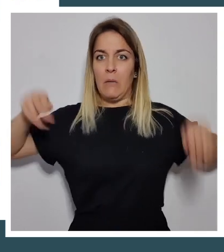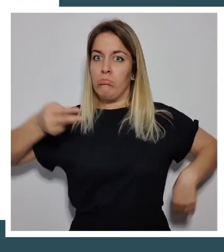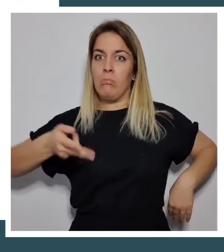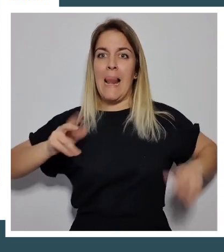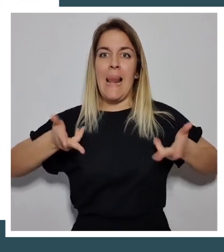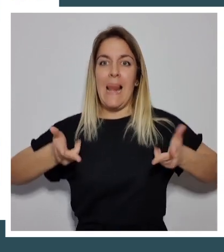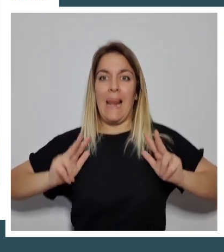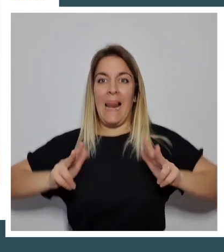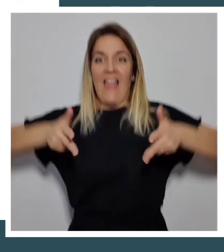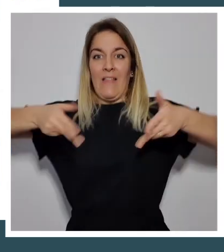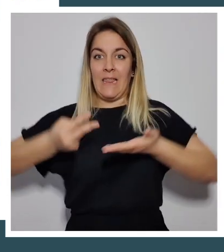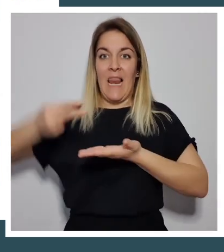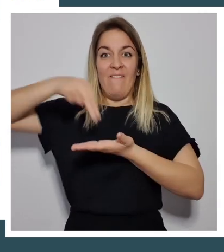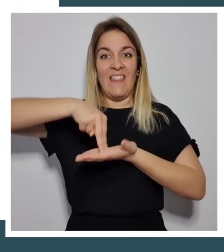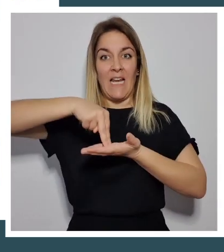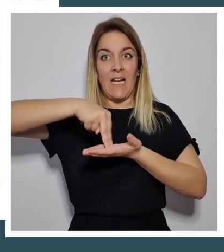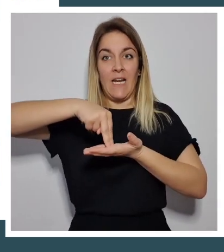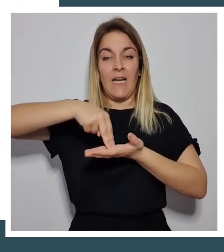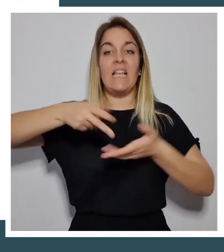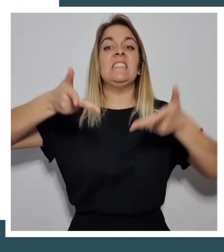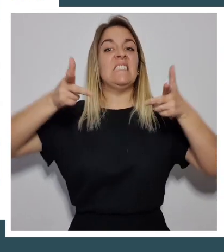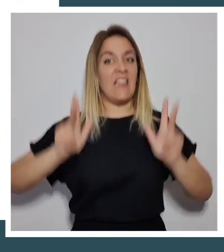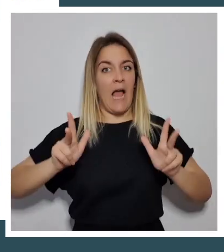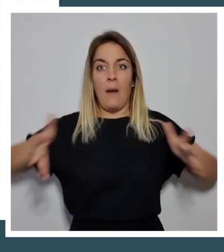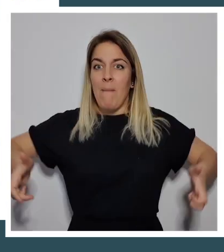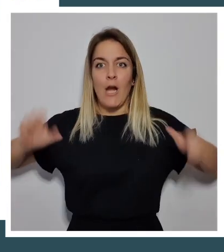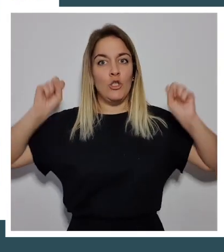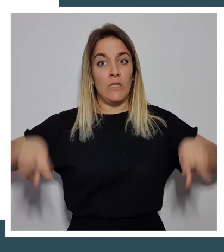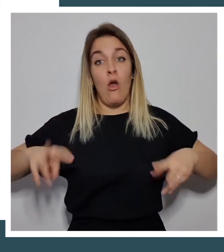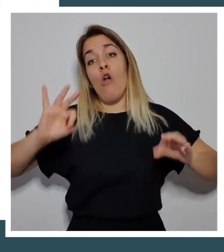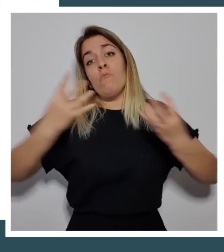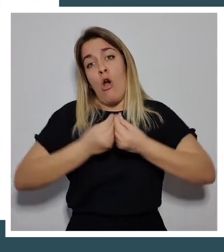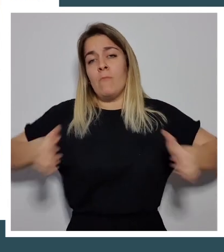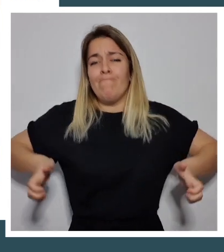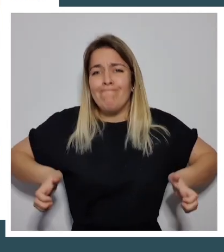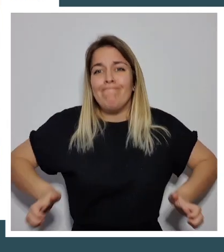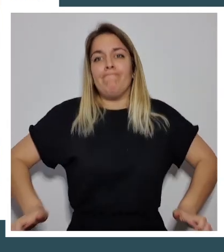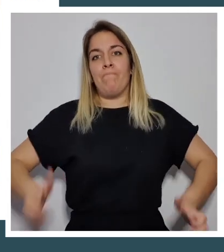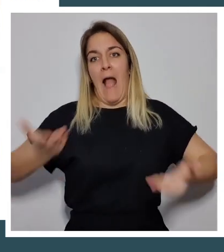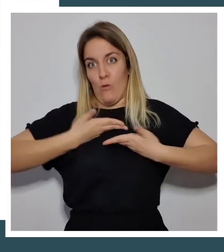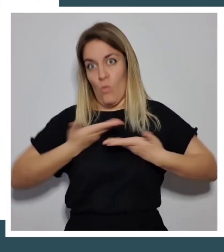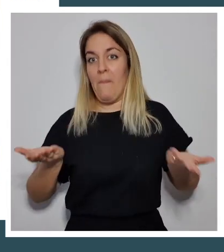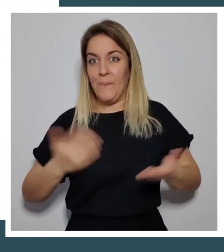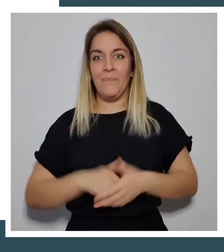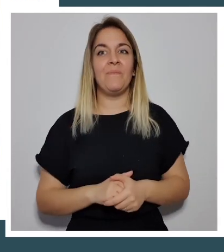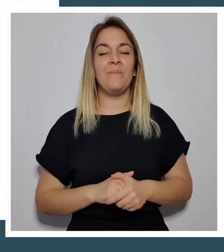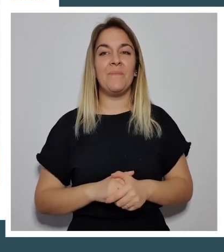necesidad de ayudarnos un poquito con los brazos, pues nos apoyamos en la silla. Como digo, 5 repeticiones. 1,